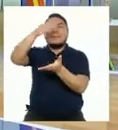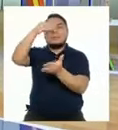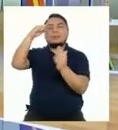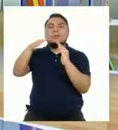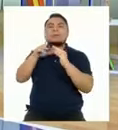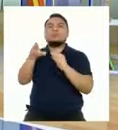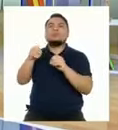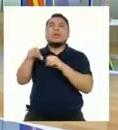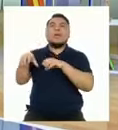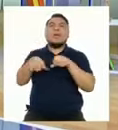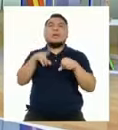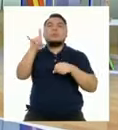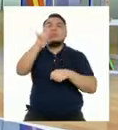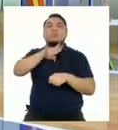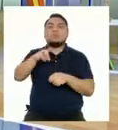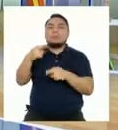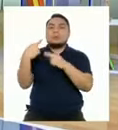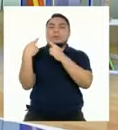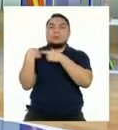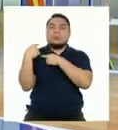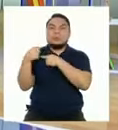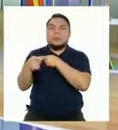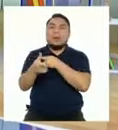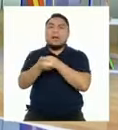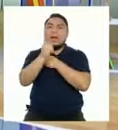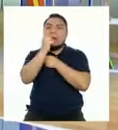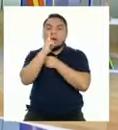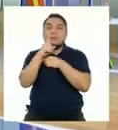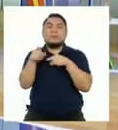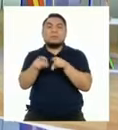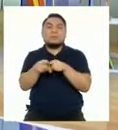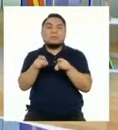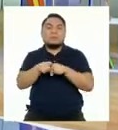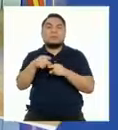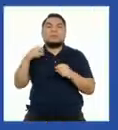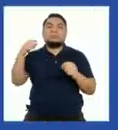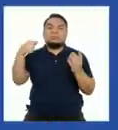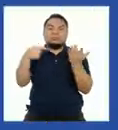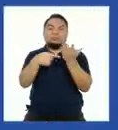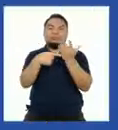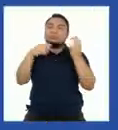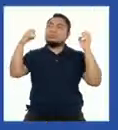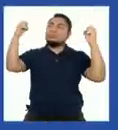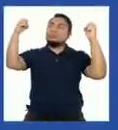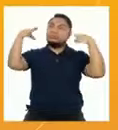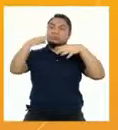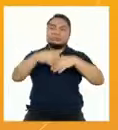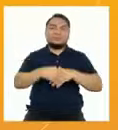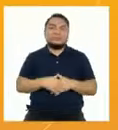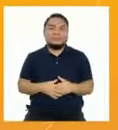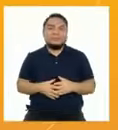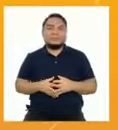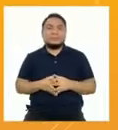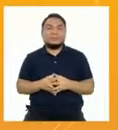Casa con sus hábitos de uso responsable del agua potable y la electricidad.